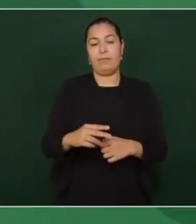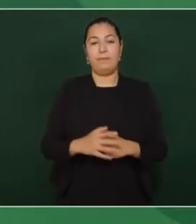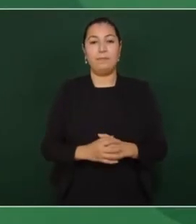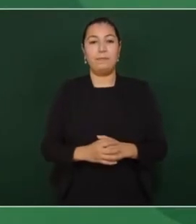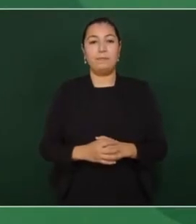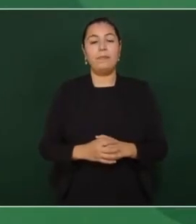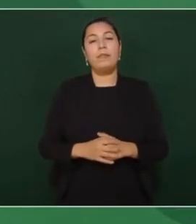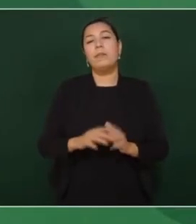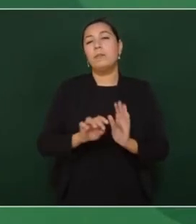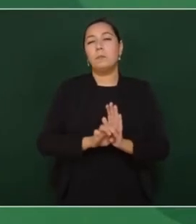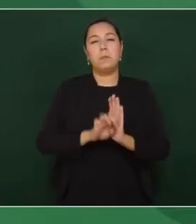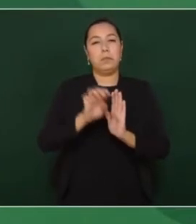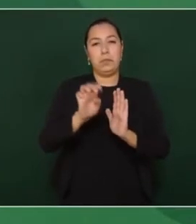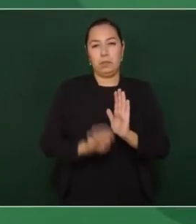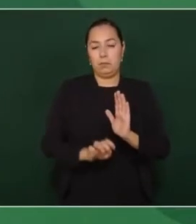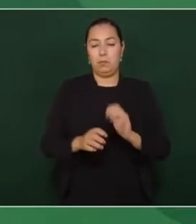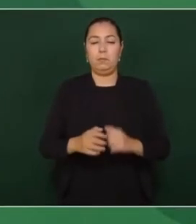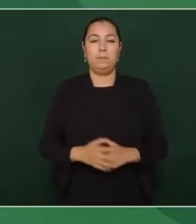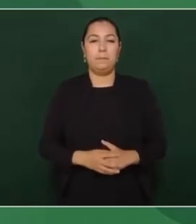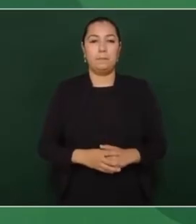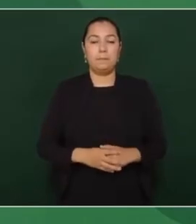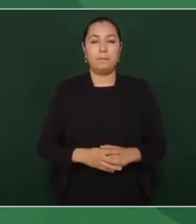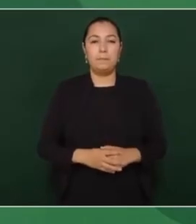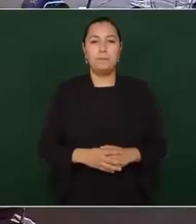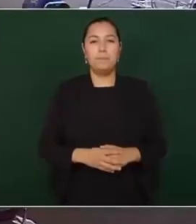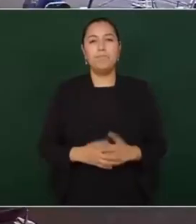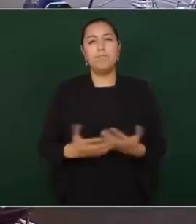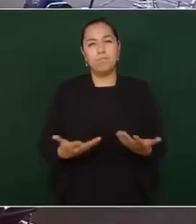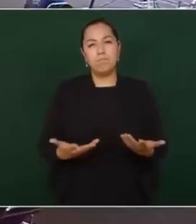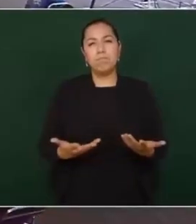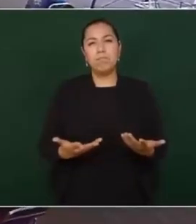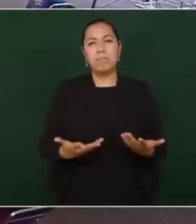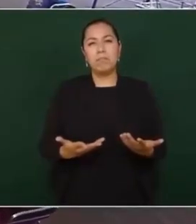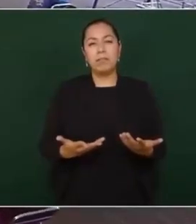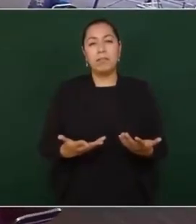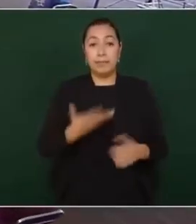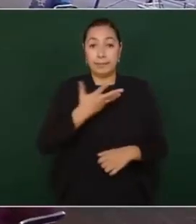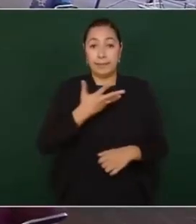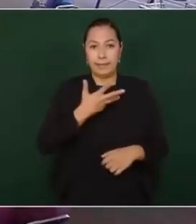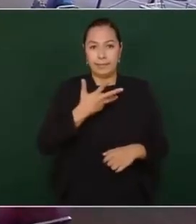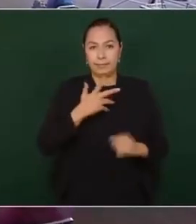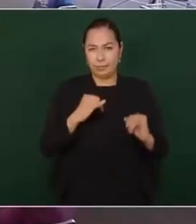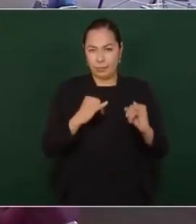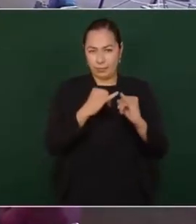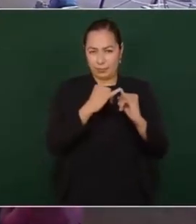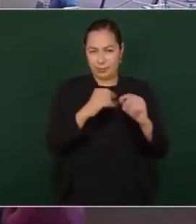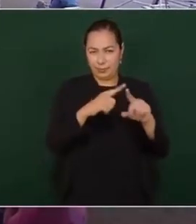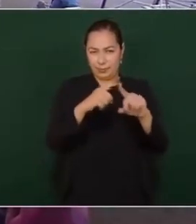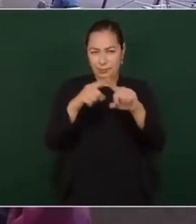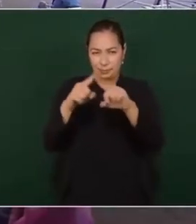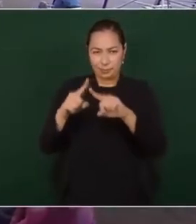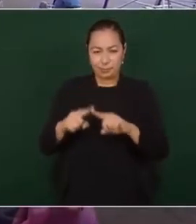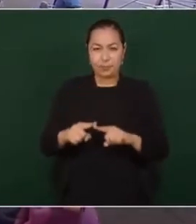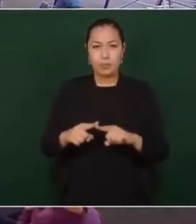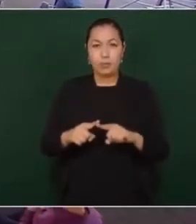Por ejemplo, tenemos una institución que es